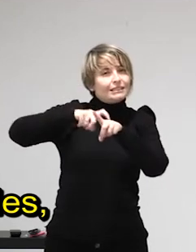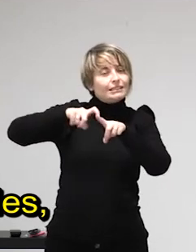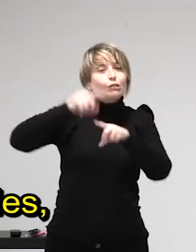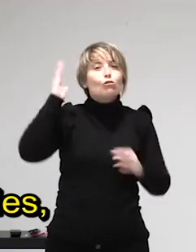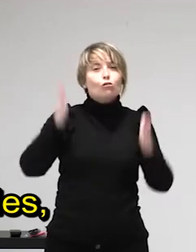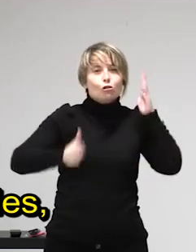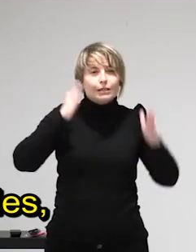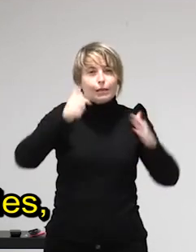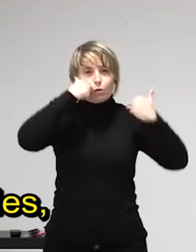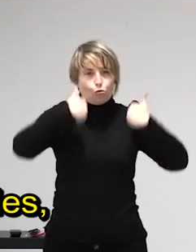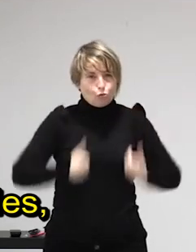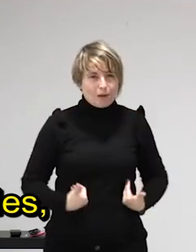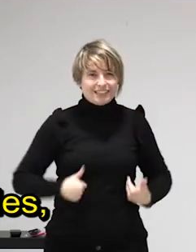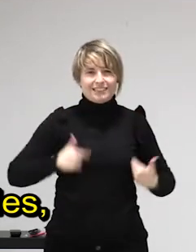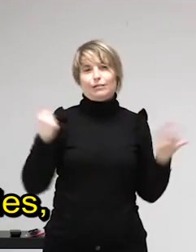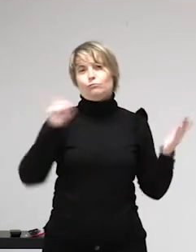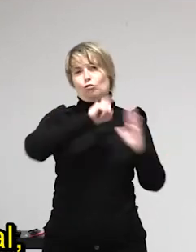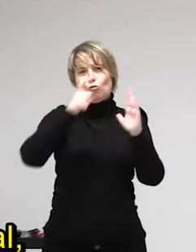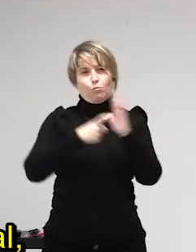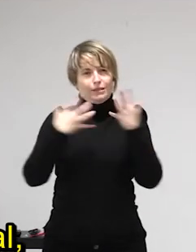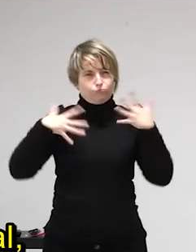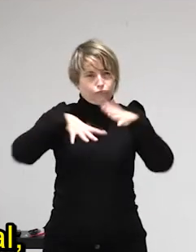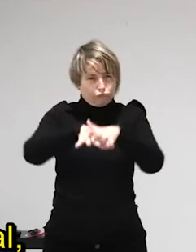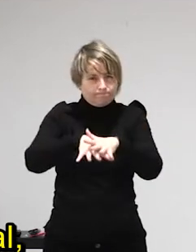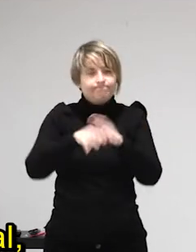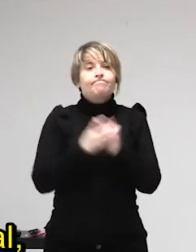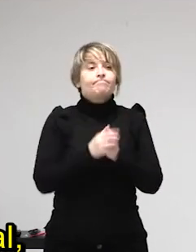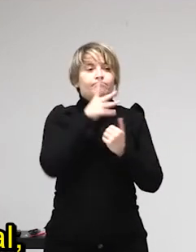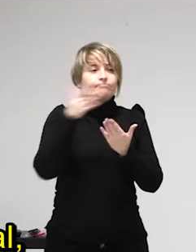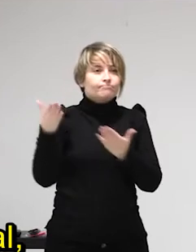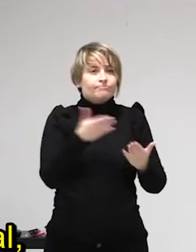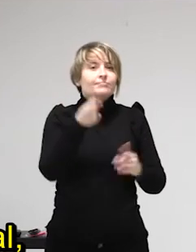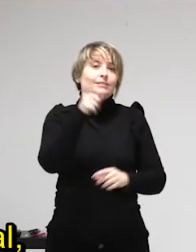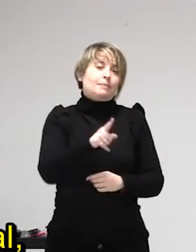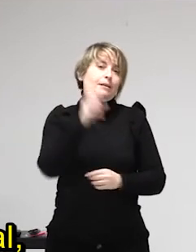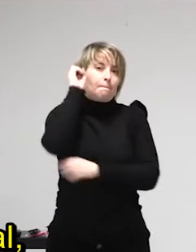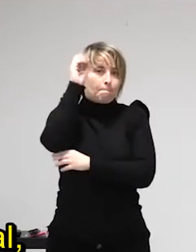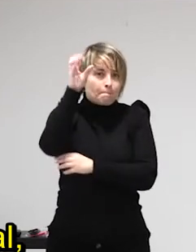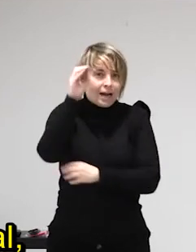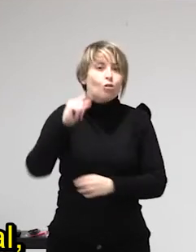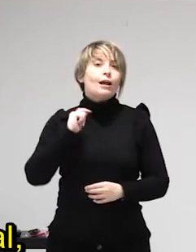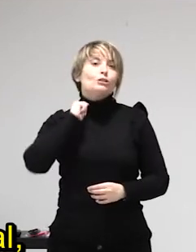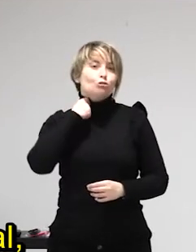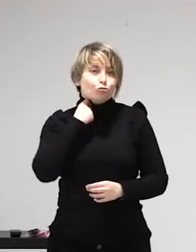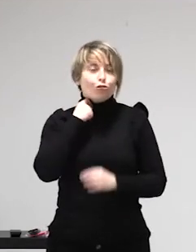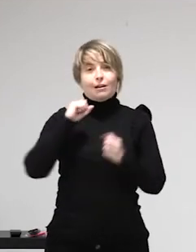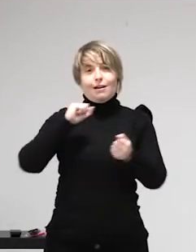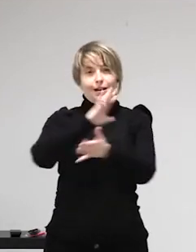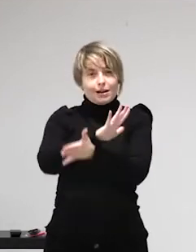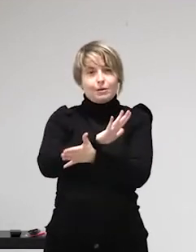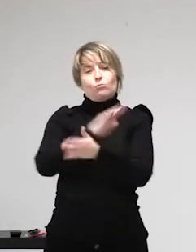municipales, ley mordaza, abusos policiales, ausencia de una legislación que frene los atropellos de la patronal,